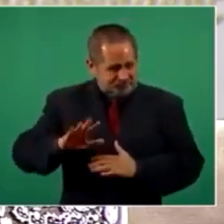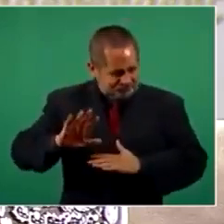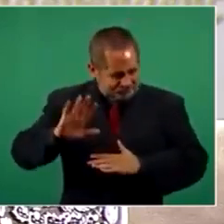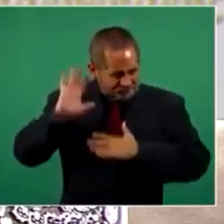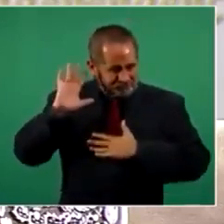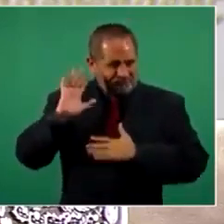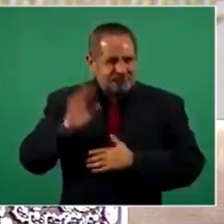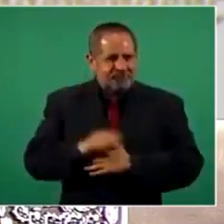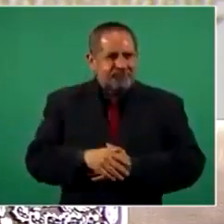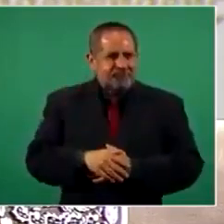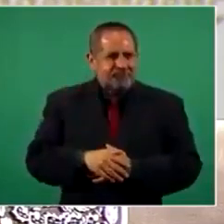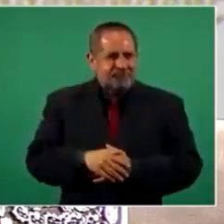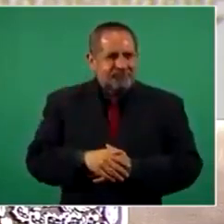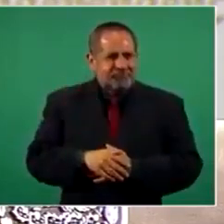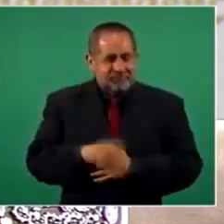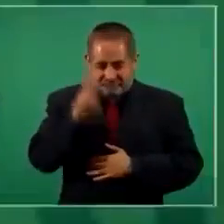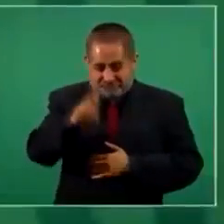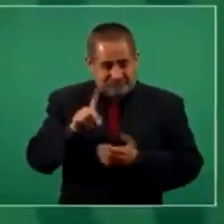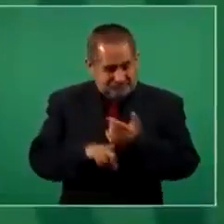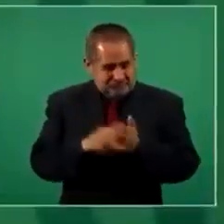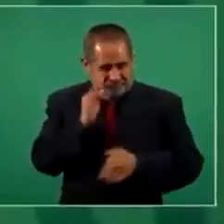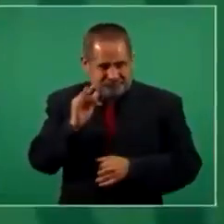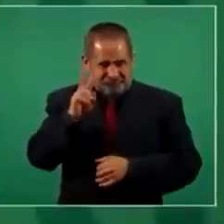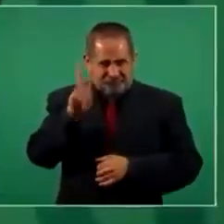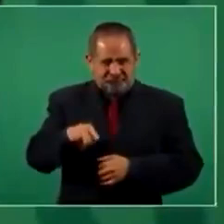Juro que no había visto